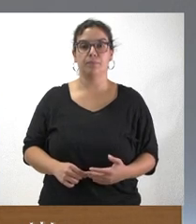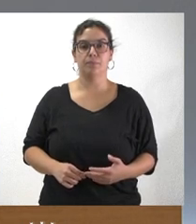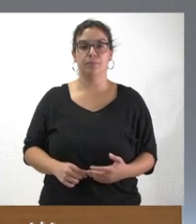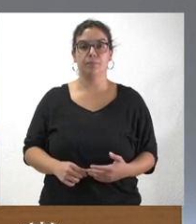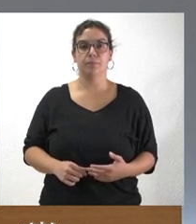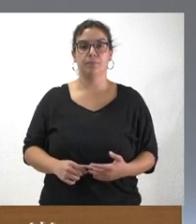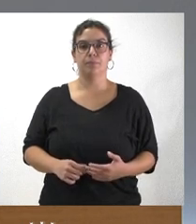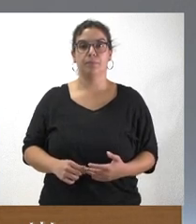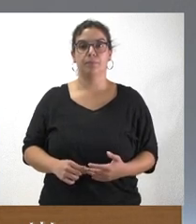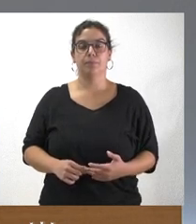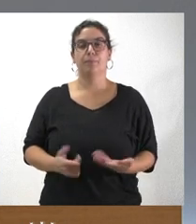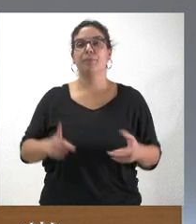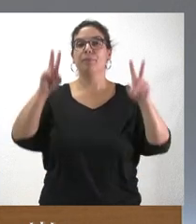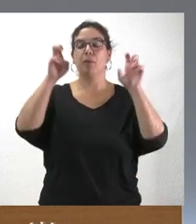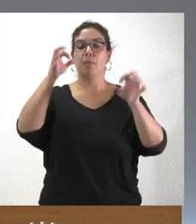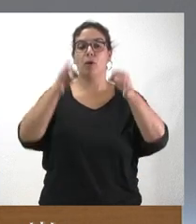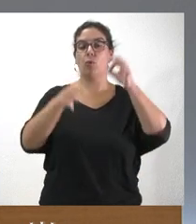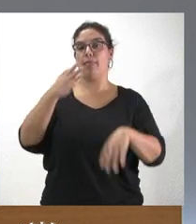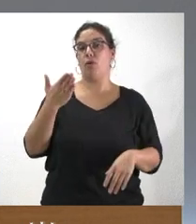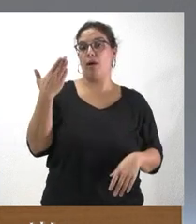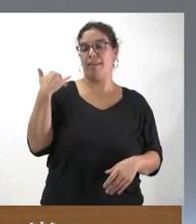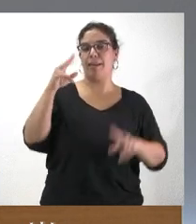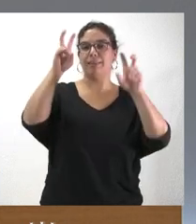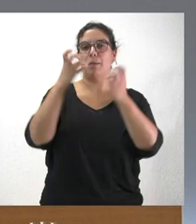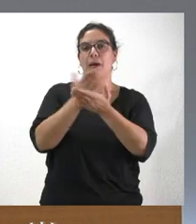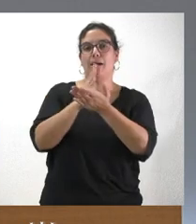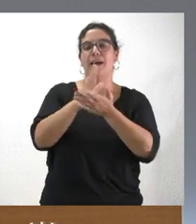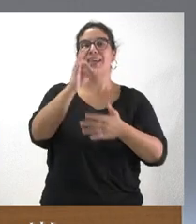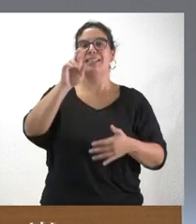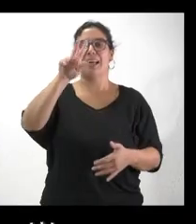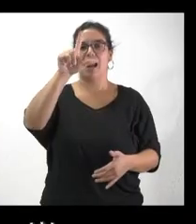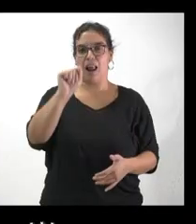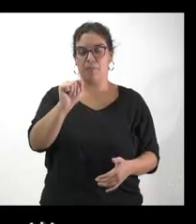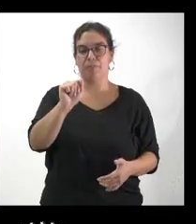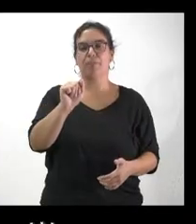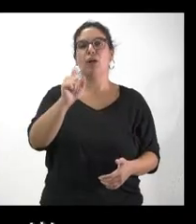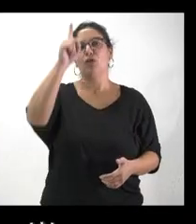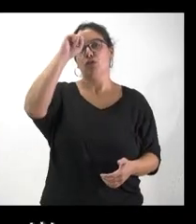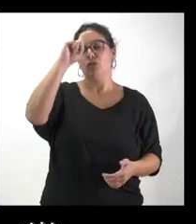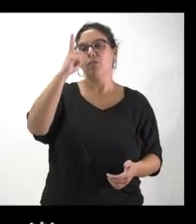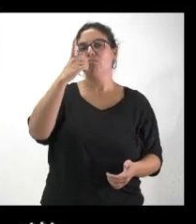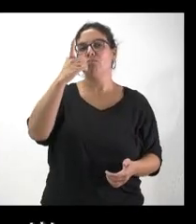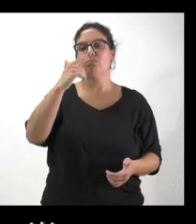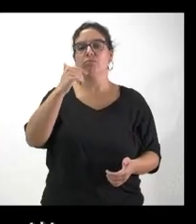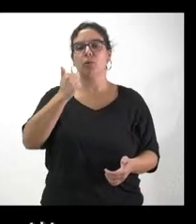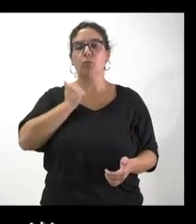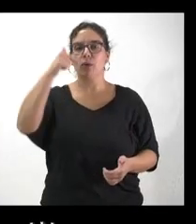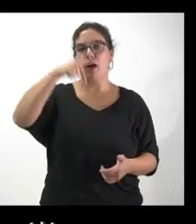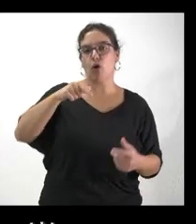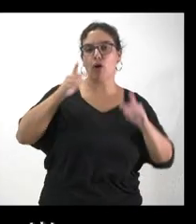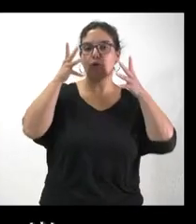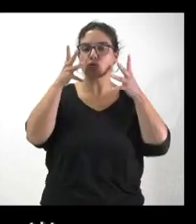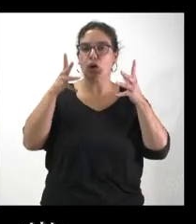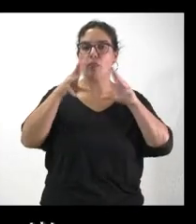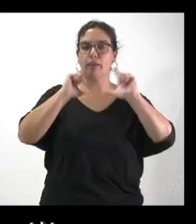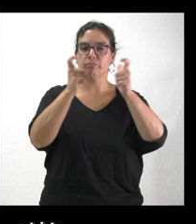Sí, sobre el juicio que se celebró ayer sobre el SERLA, no sé si han tenido oportunidad de comentar cómo ha ido para